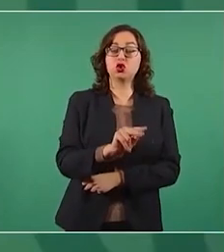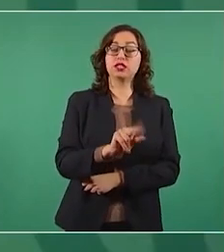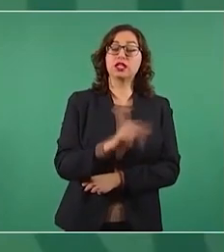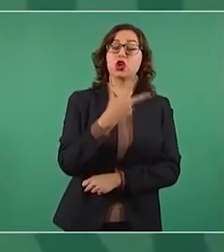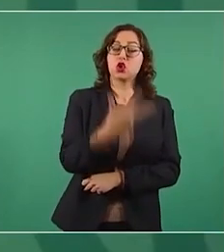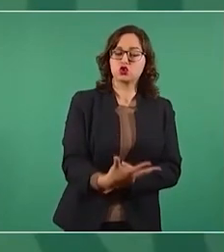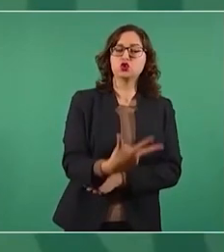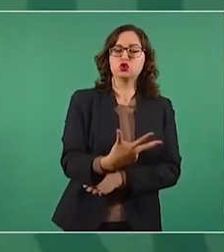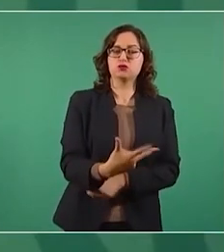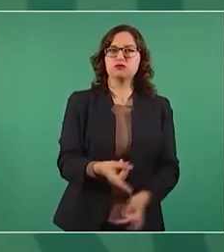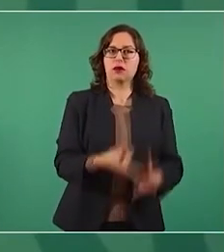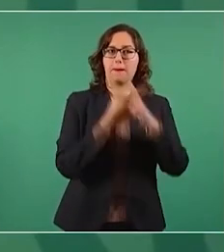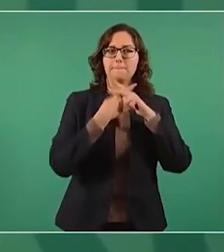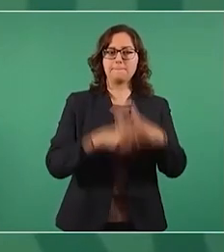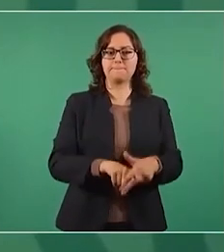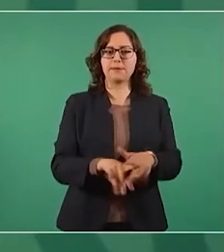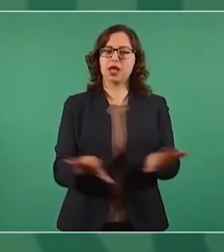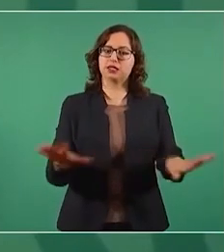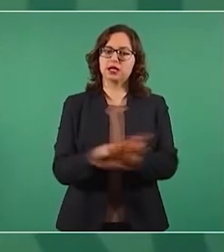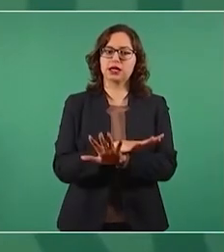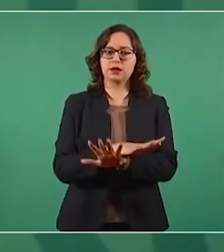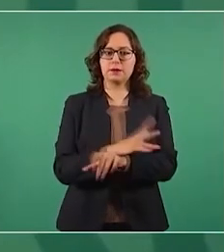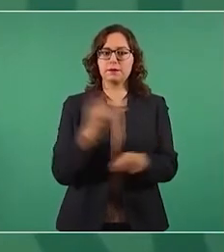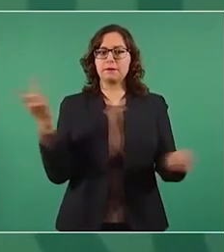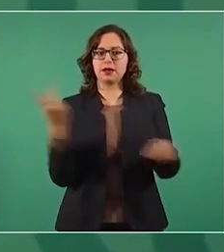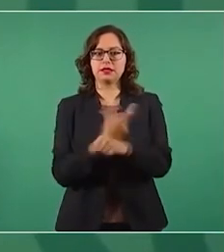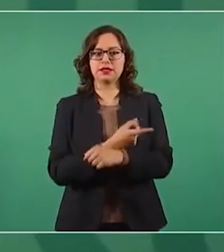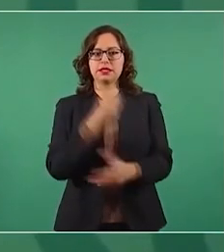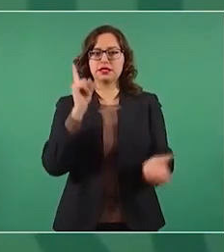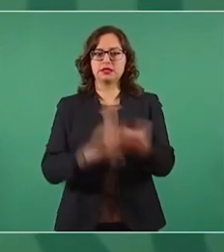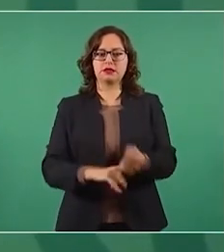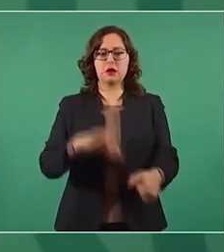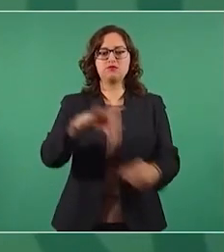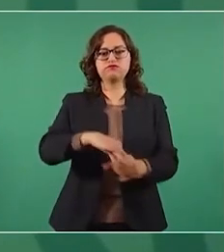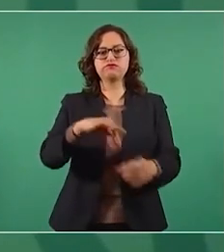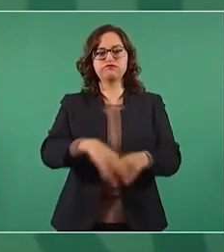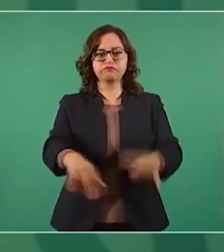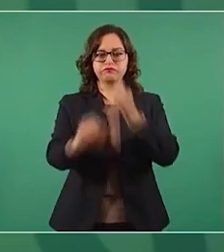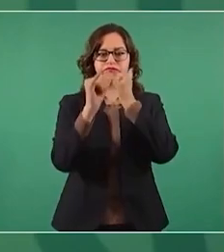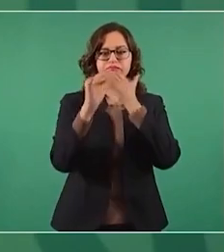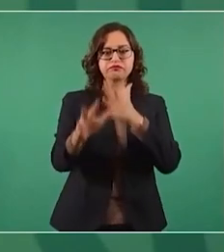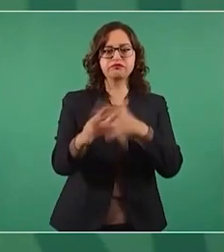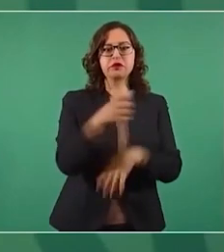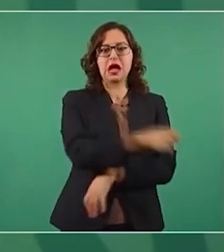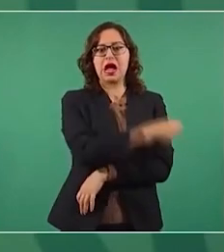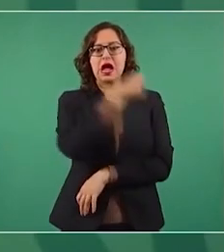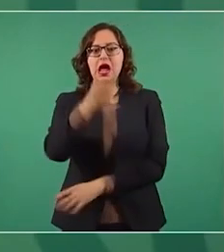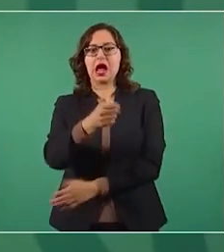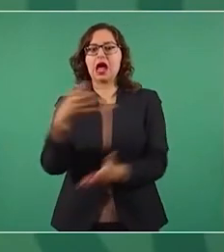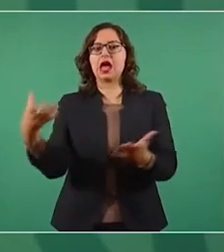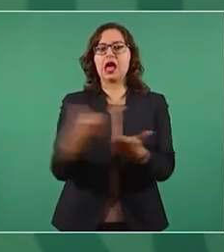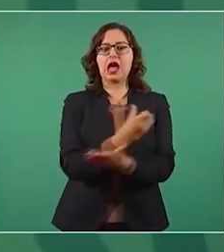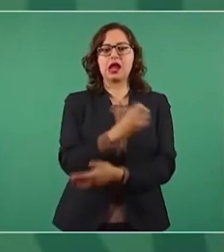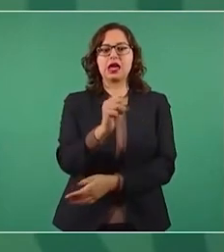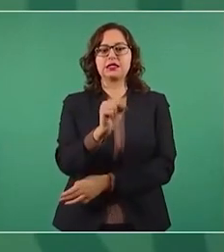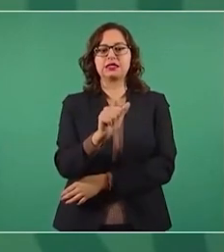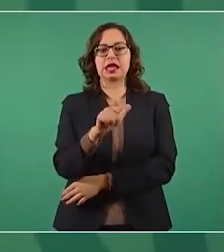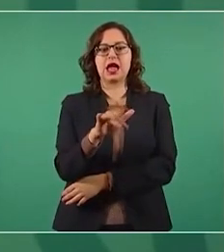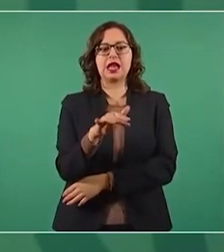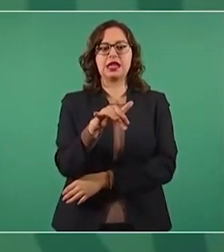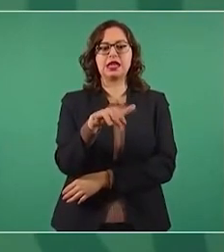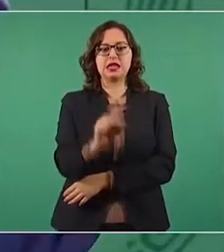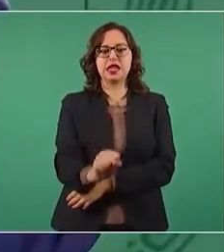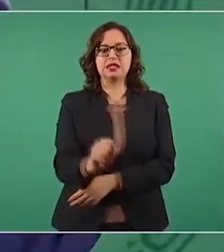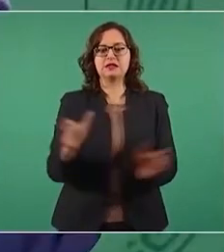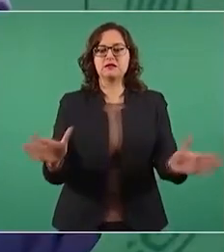cuando se comete un fraude electoral y se impone a Salinas, se queman las